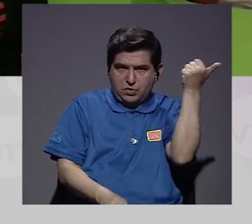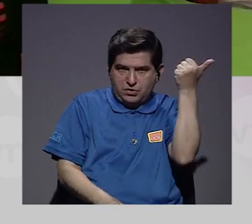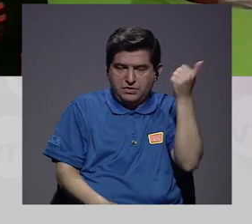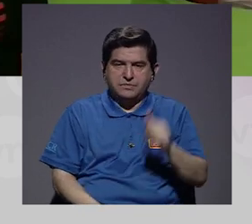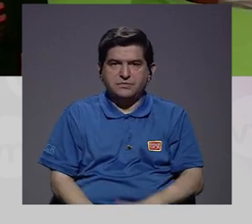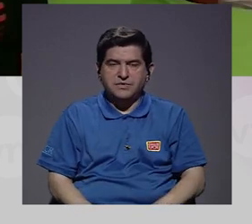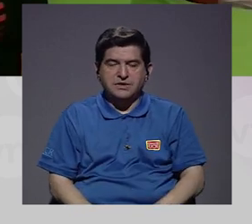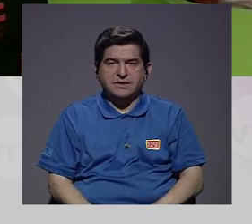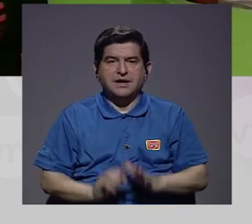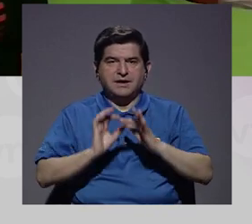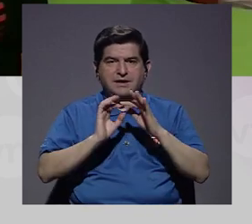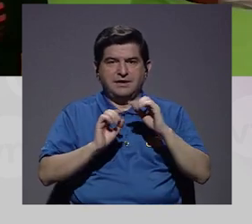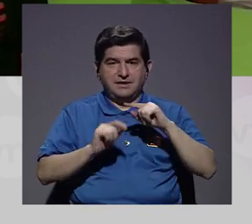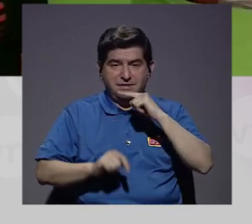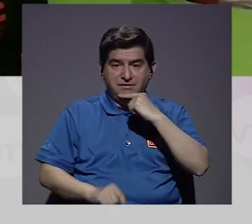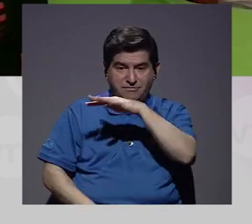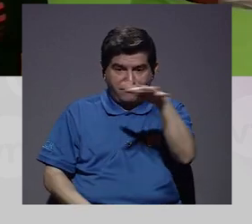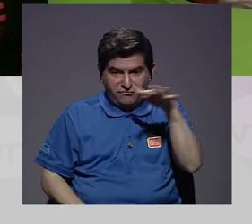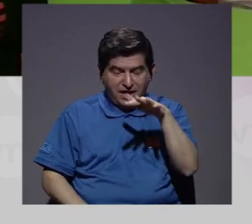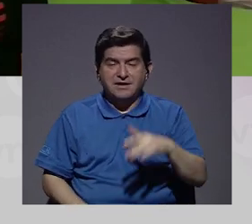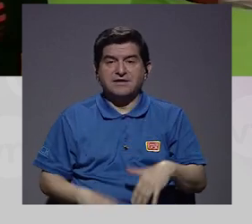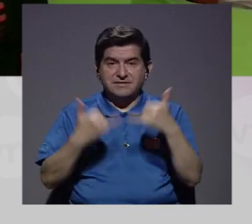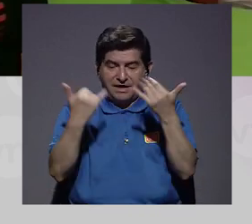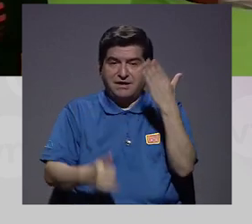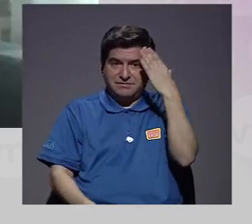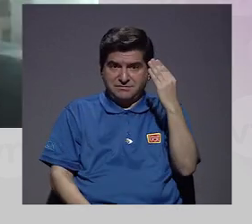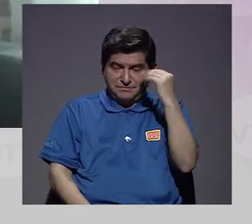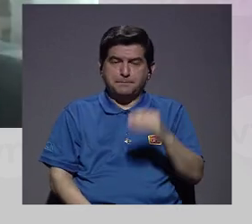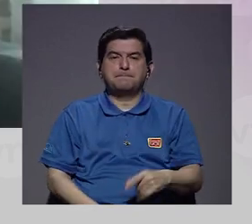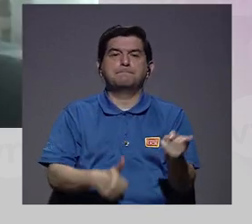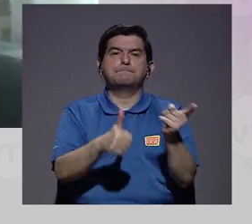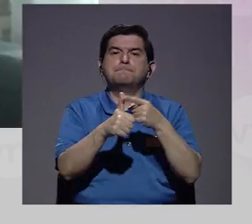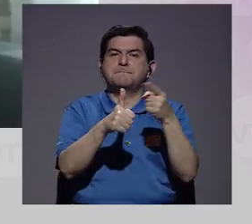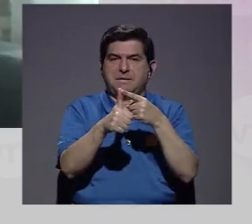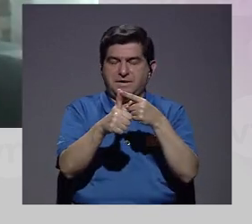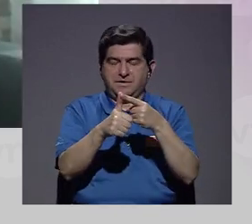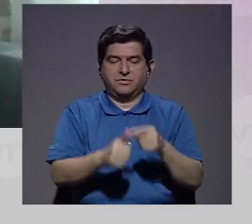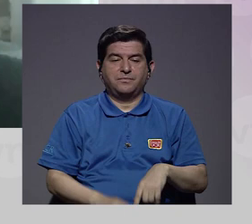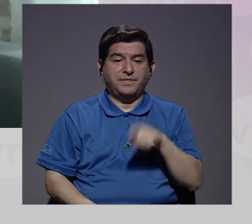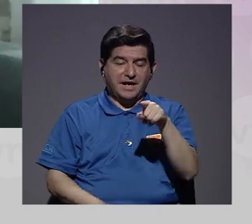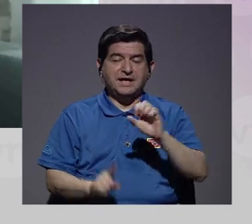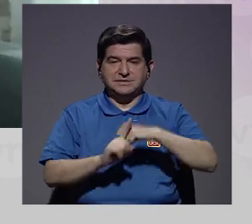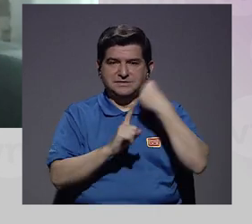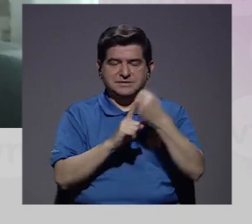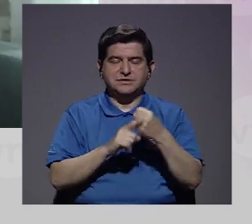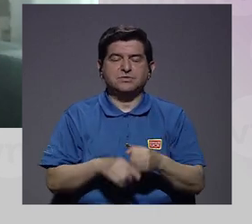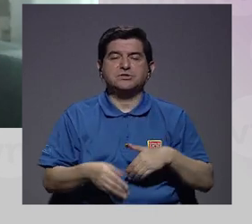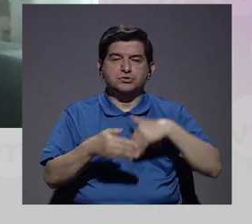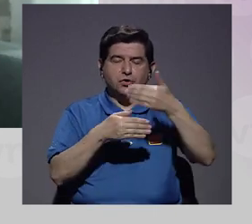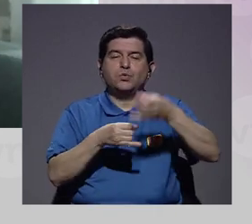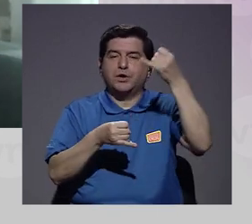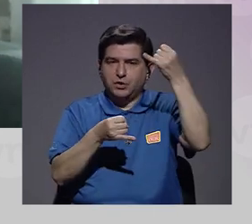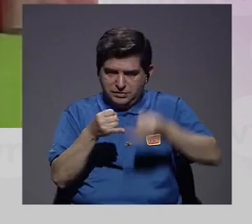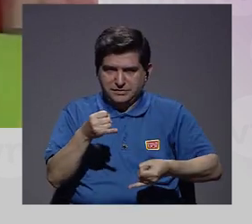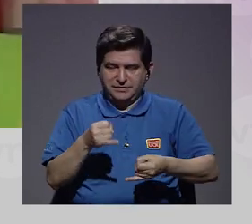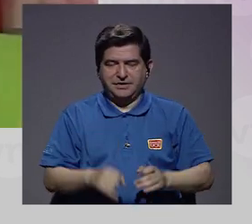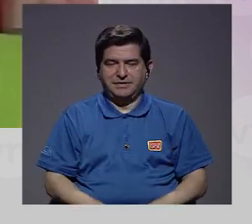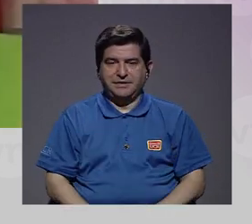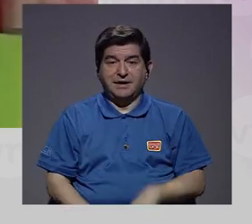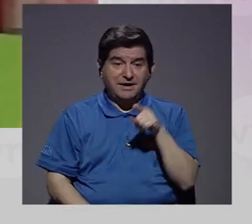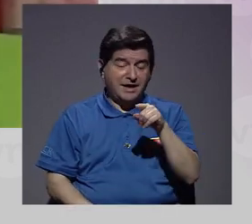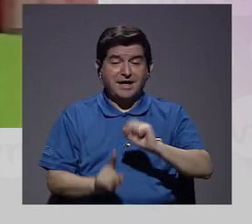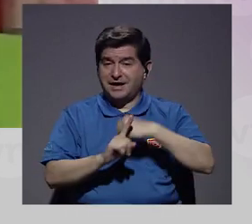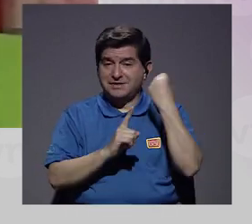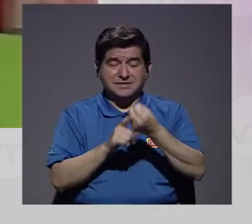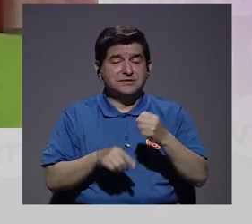de lado, como usted decía, que es una realidad que estamos viviendo. Lo primero es que entendamos que esto va a pasar, ¿verdad?